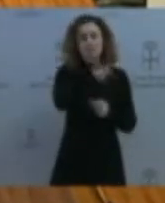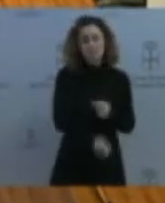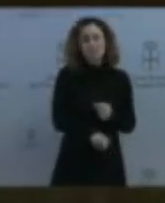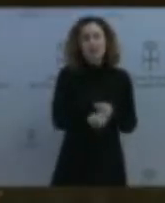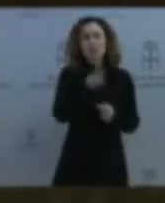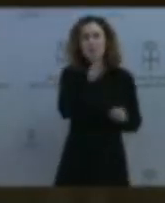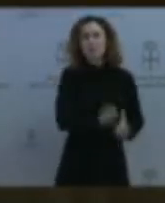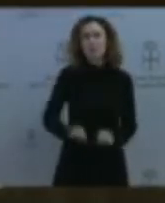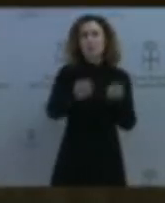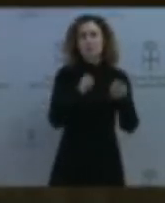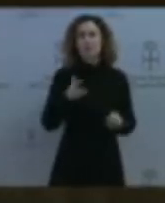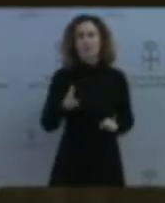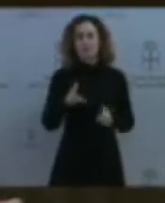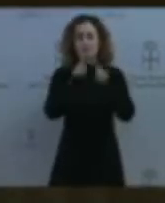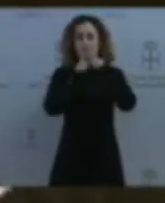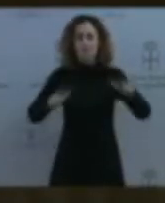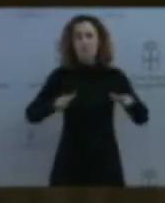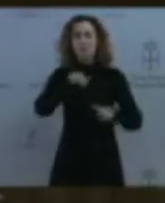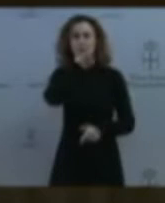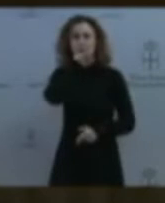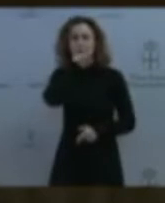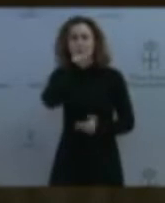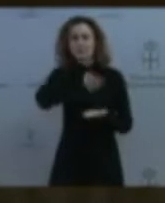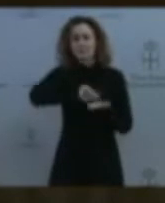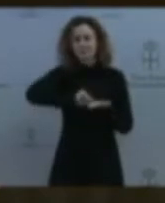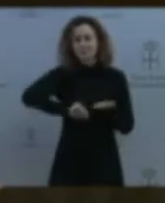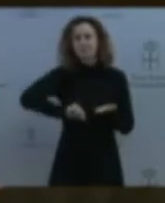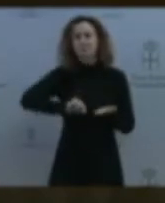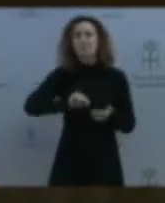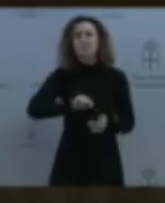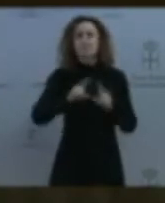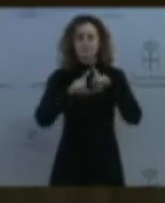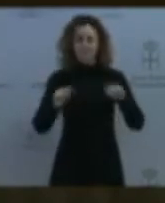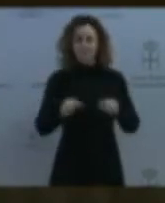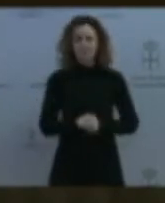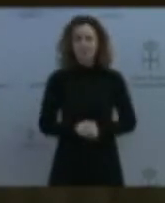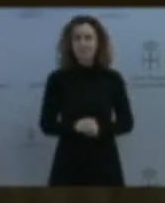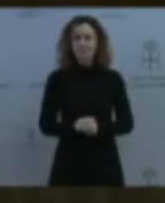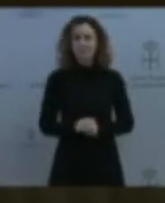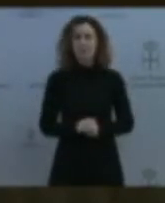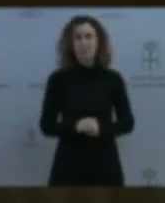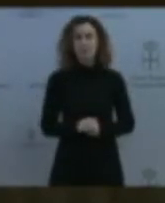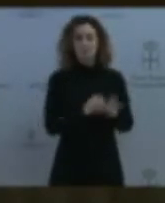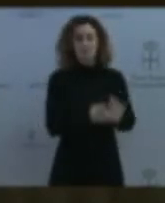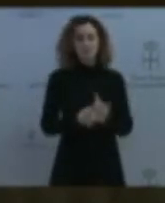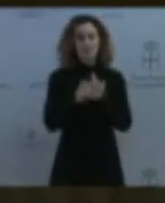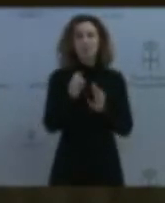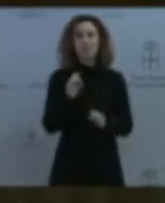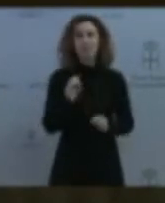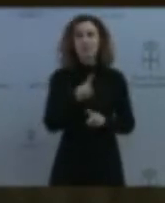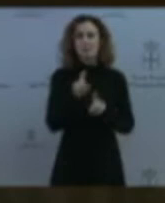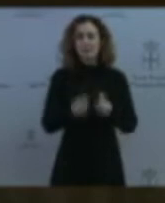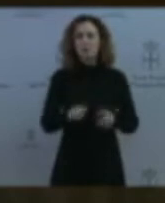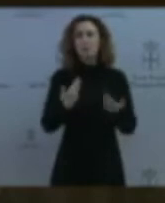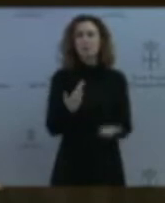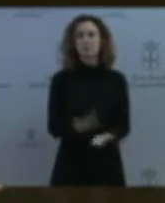falantes de Asturiano y gallego asturiano. Siguiendo con la pregunta, conviene saber, lo primero, que las pruebas de certificación a las que nos referimos no son